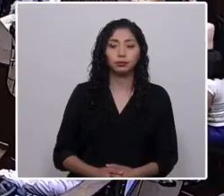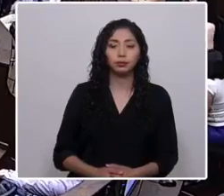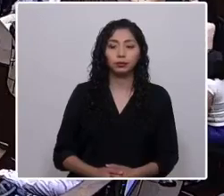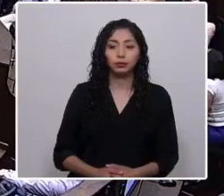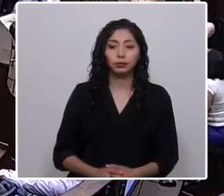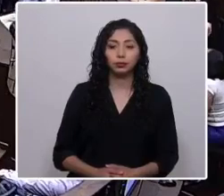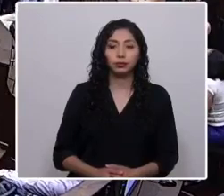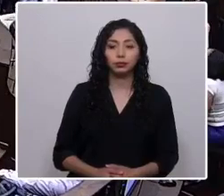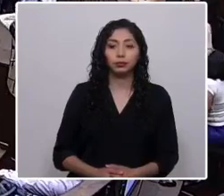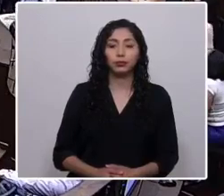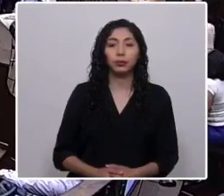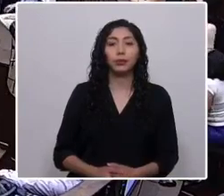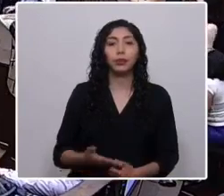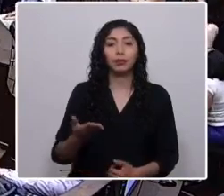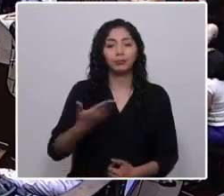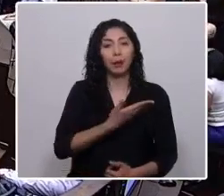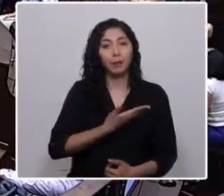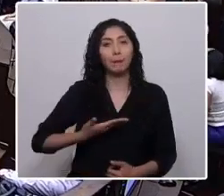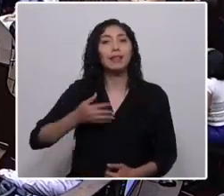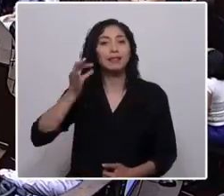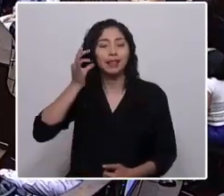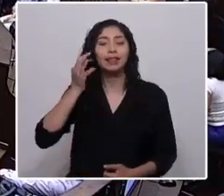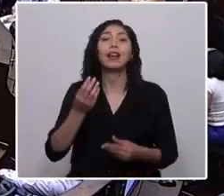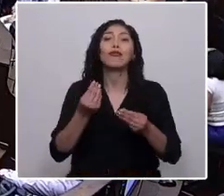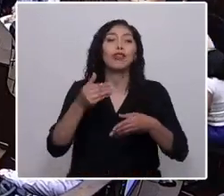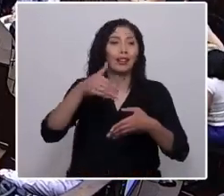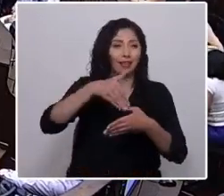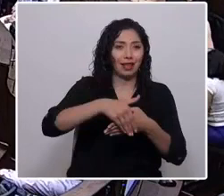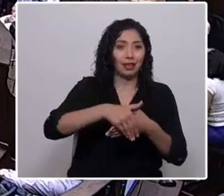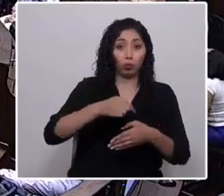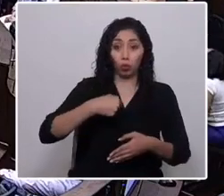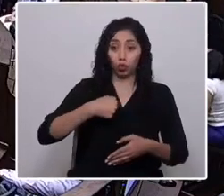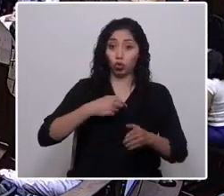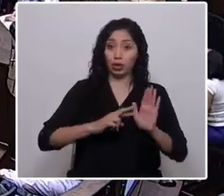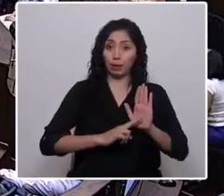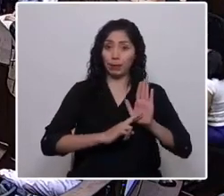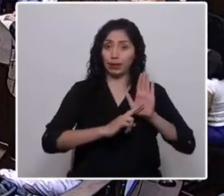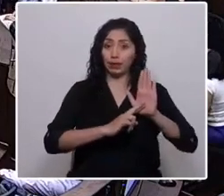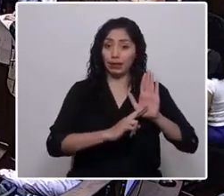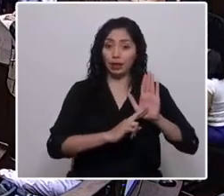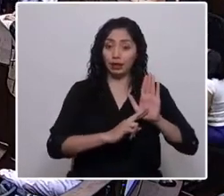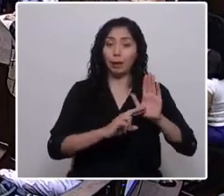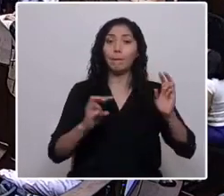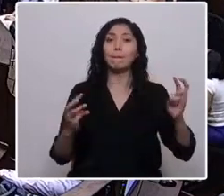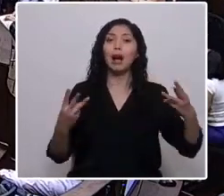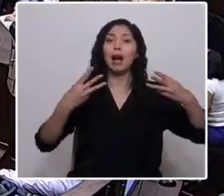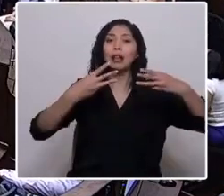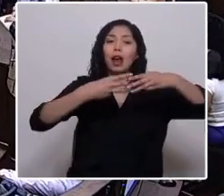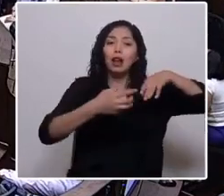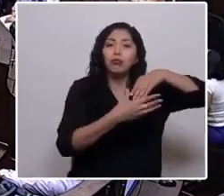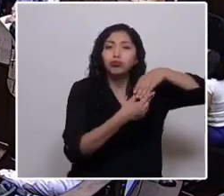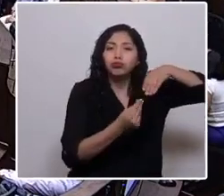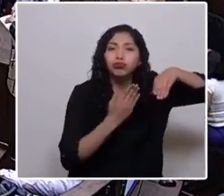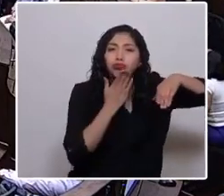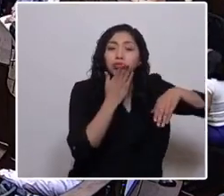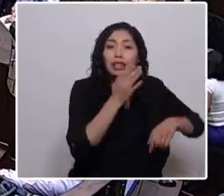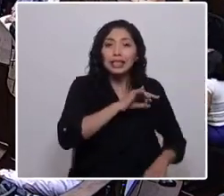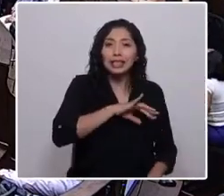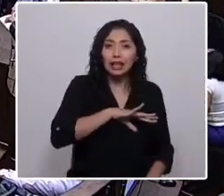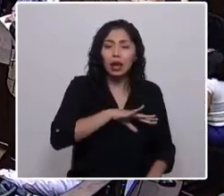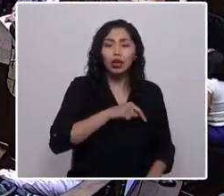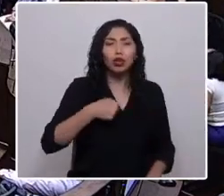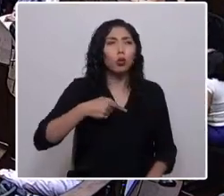Señora Presidenta, buenas tardes. Como representante de Magalhães y de la Antártica chilena, he escuchado con atención,